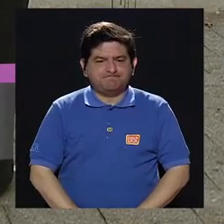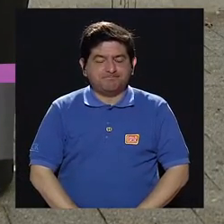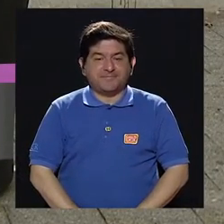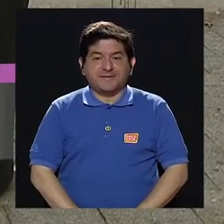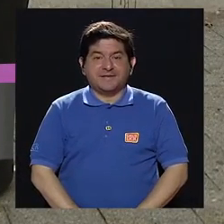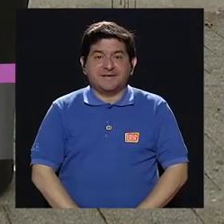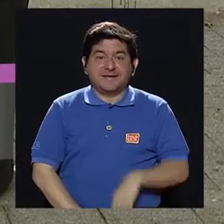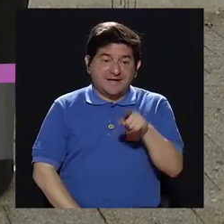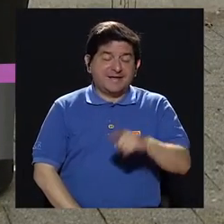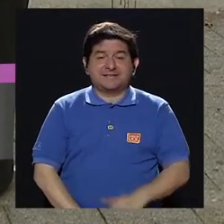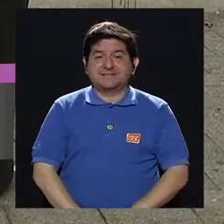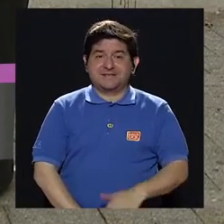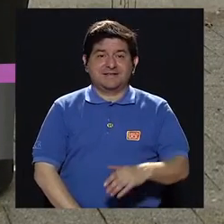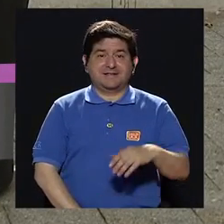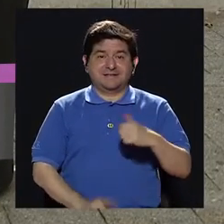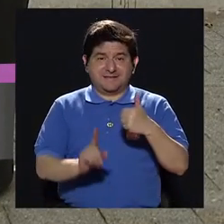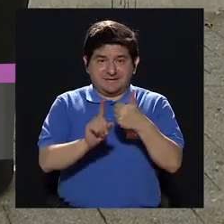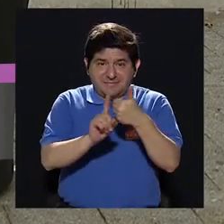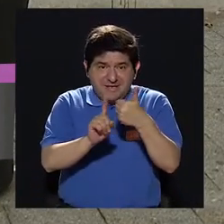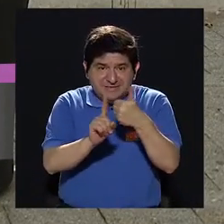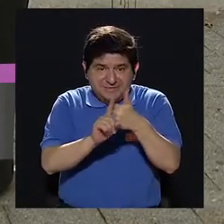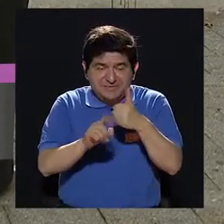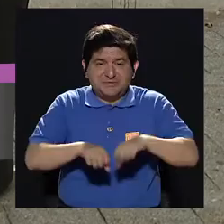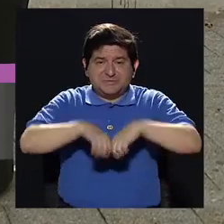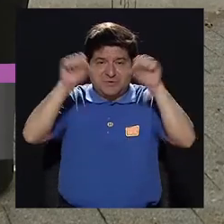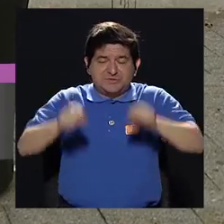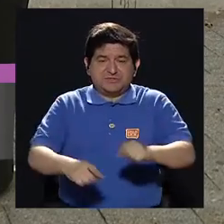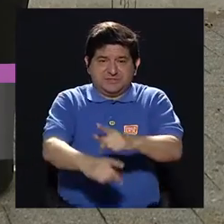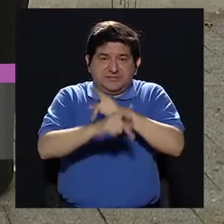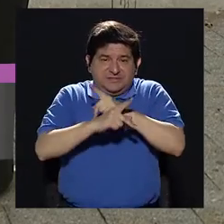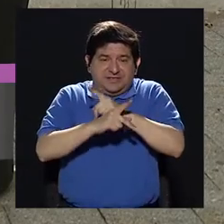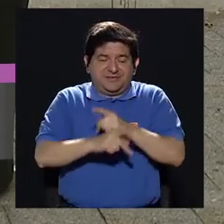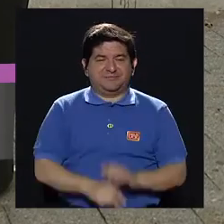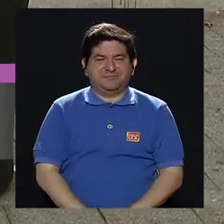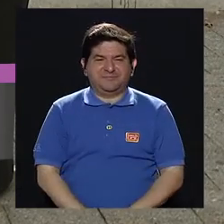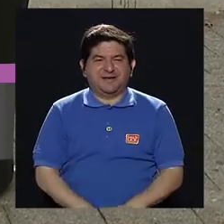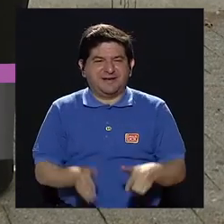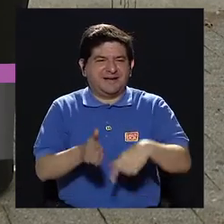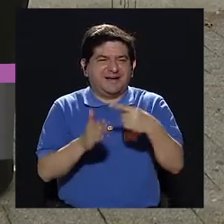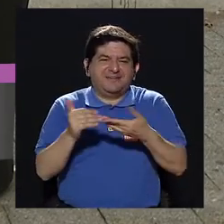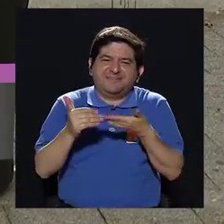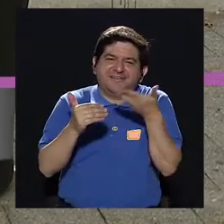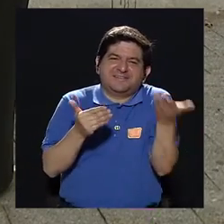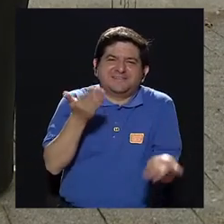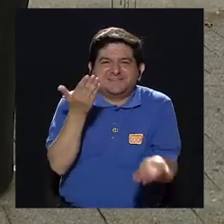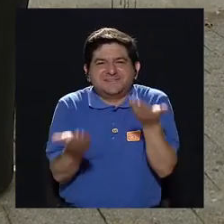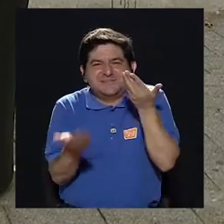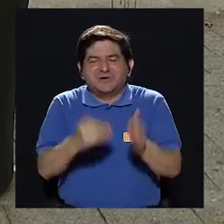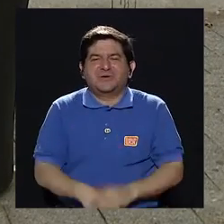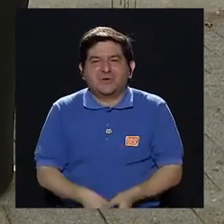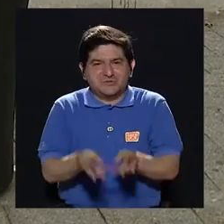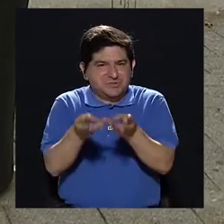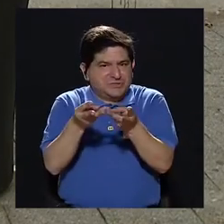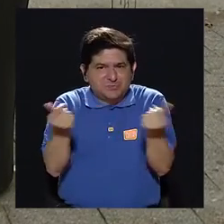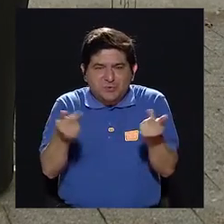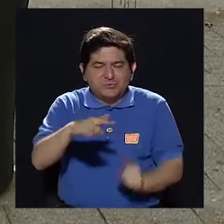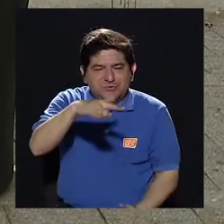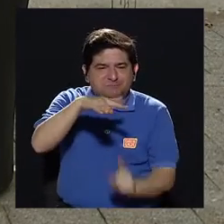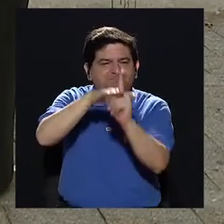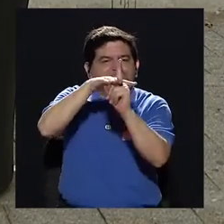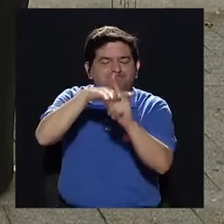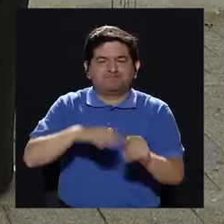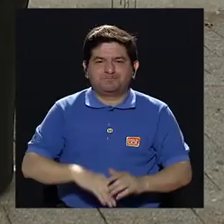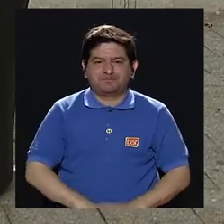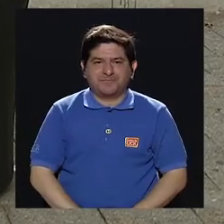Pues, como es autoinmune, ¿verdad? Siempre va haber algún factor o algo, ¿verdad? Que va a generar que se